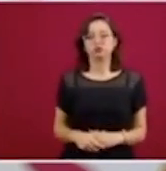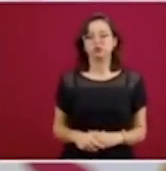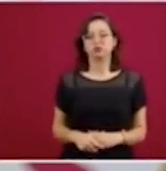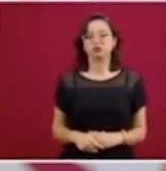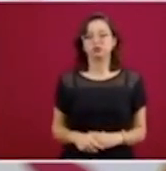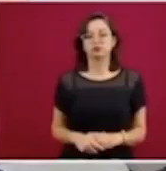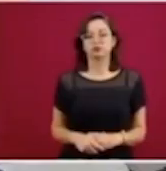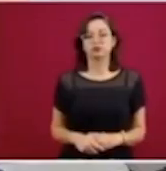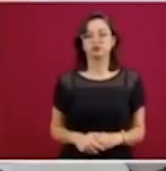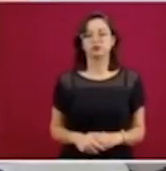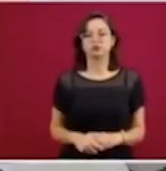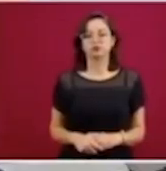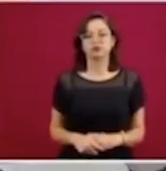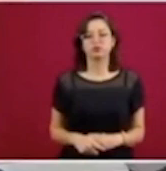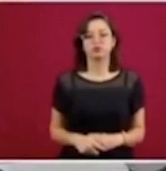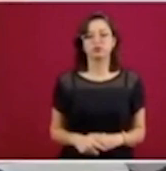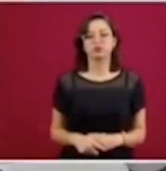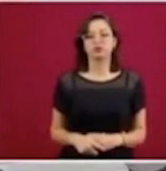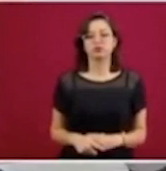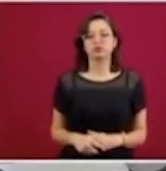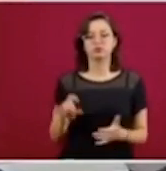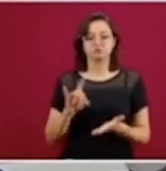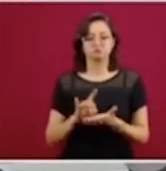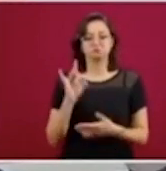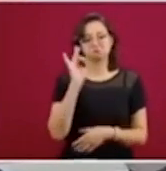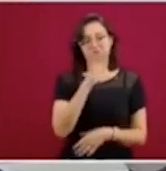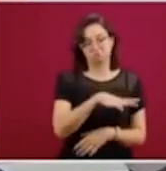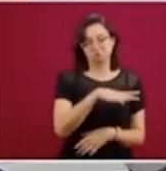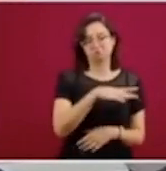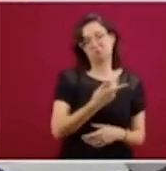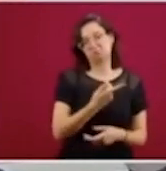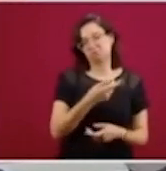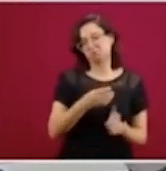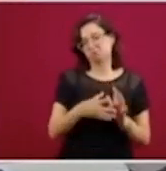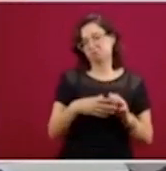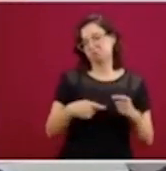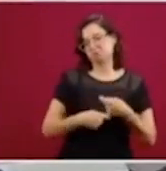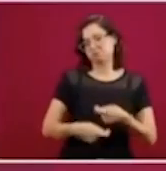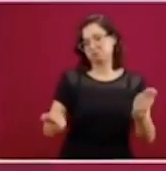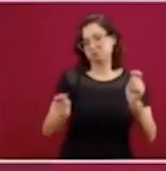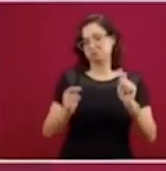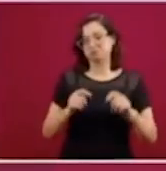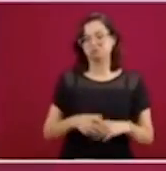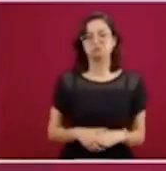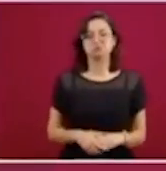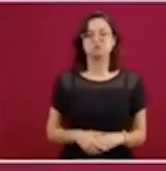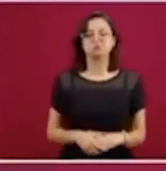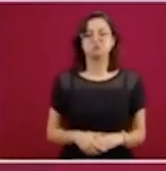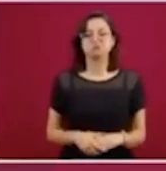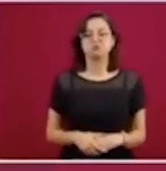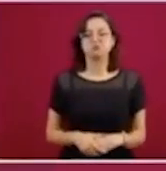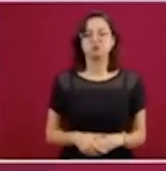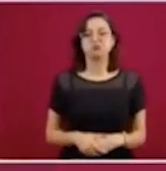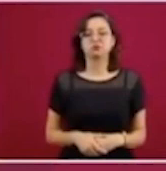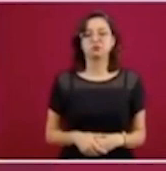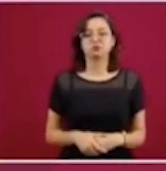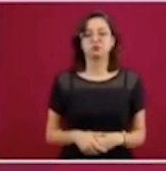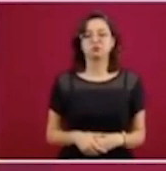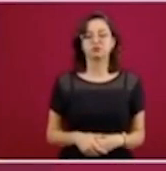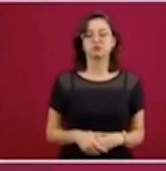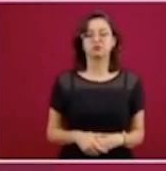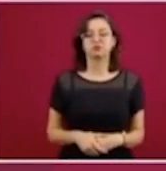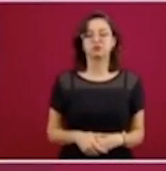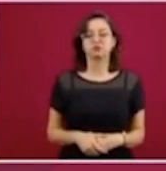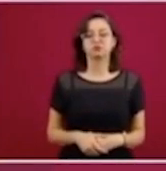Y enseguida lo ponemos ahí. A raíz de la llamada que tuvo hace ocho